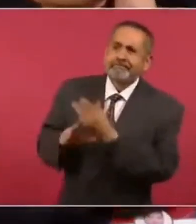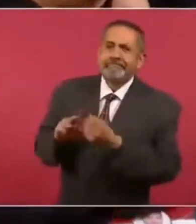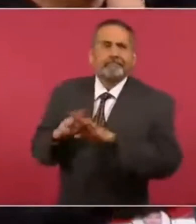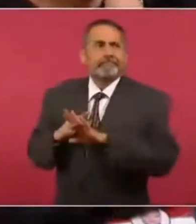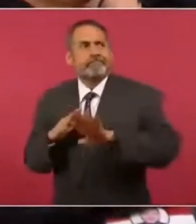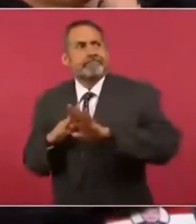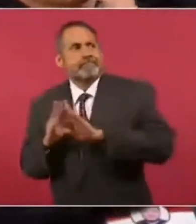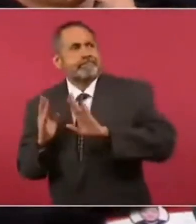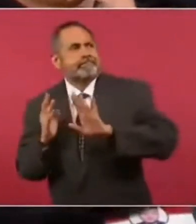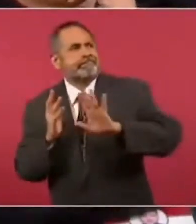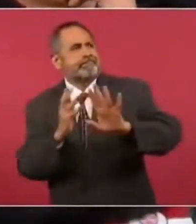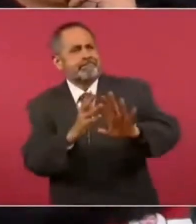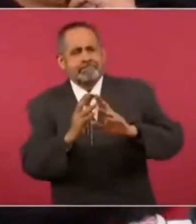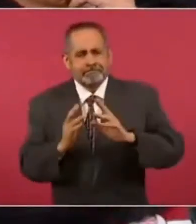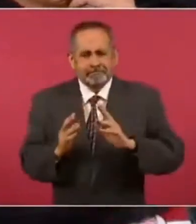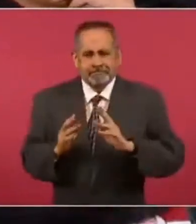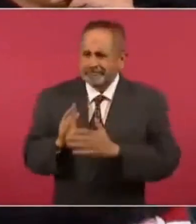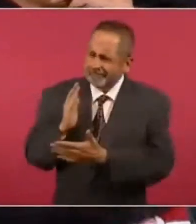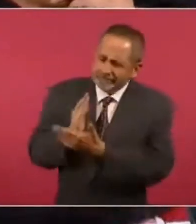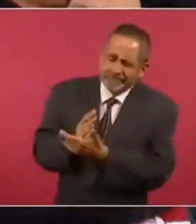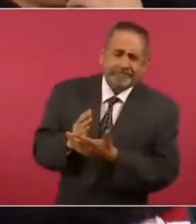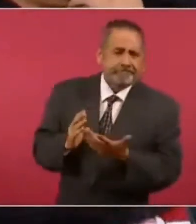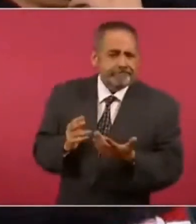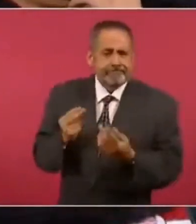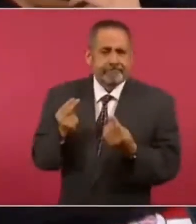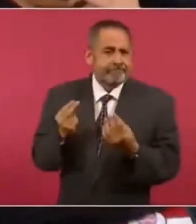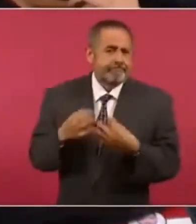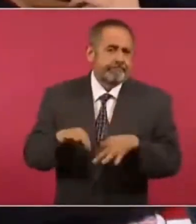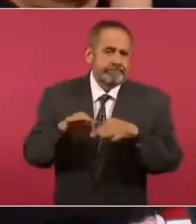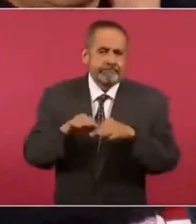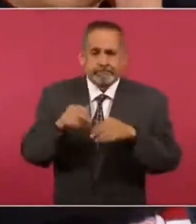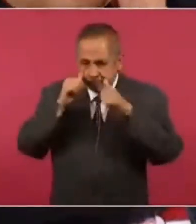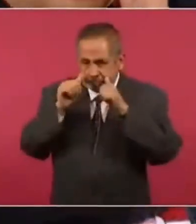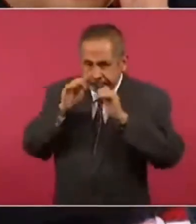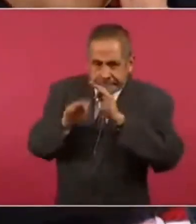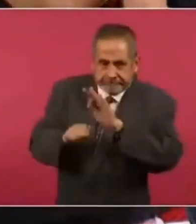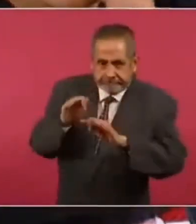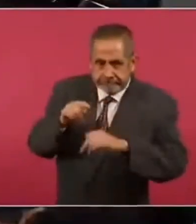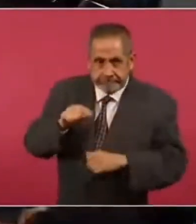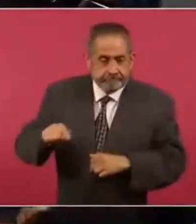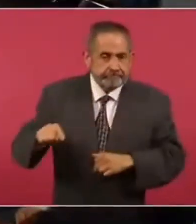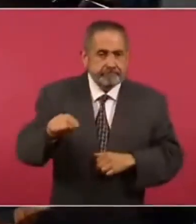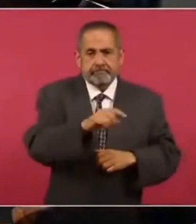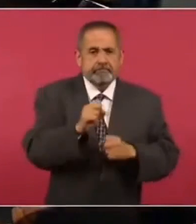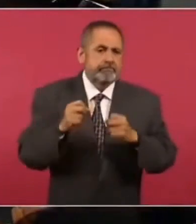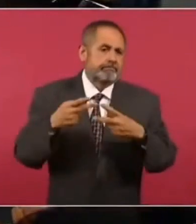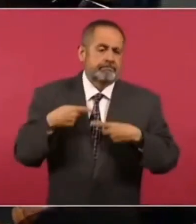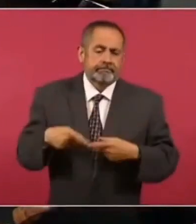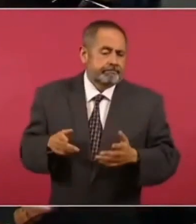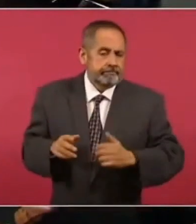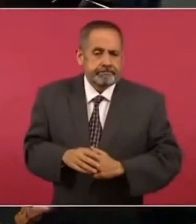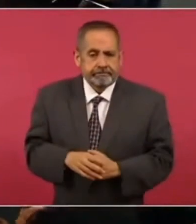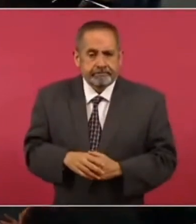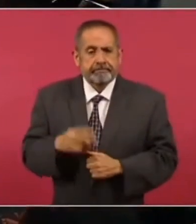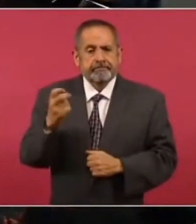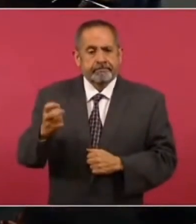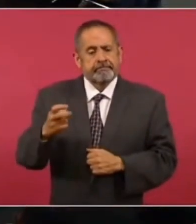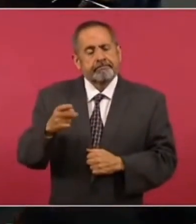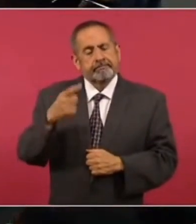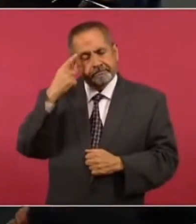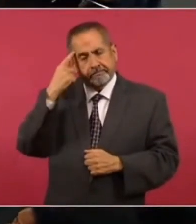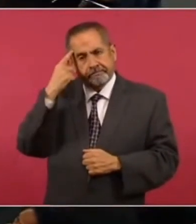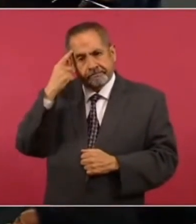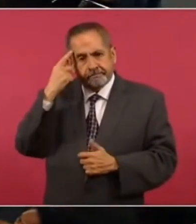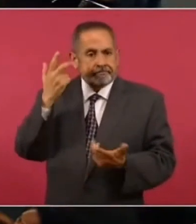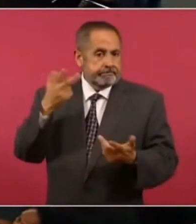justamente por todo lo que implica atender a este grupo de personas. Ante esta situación, preguntar